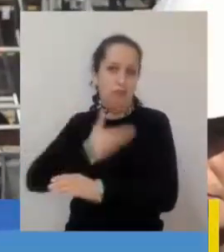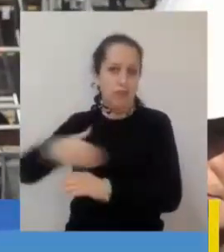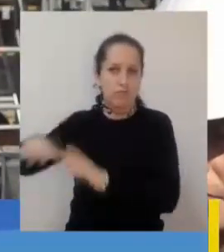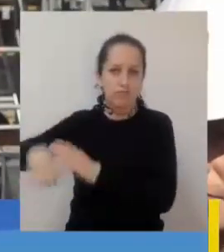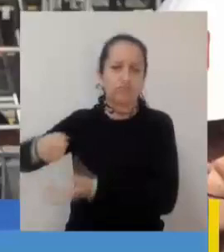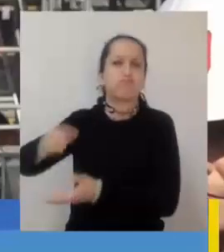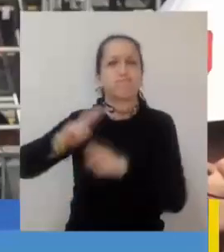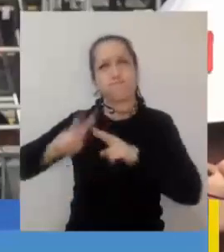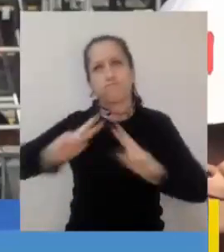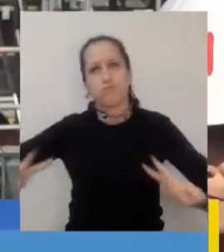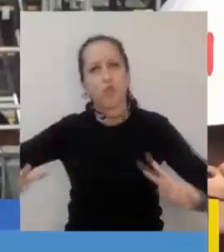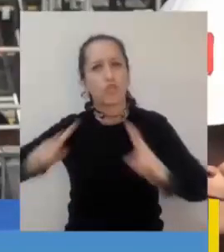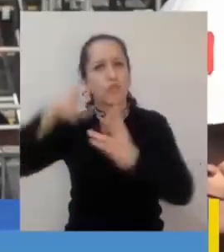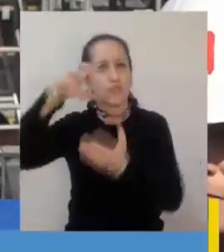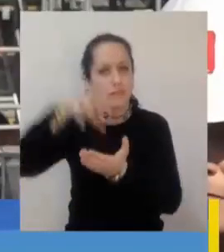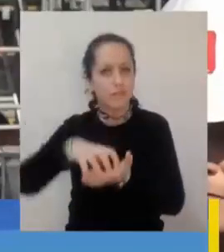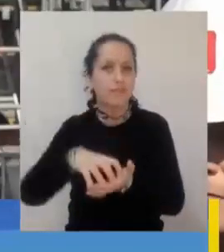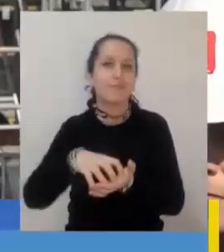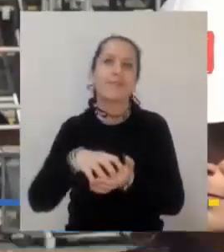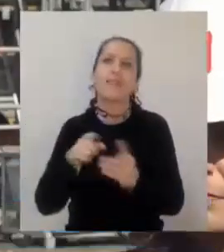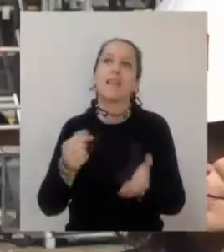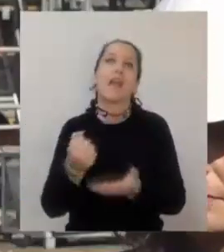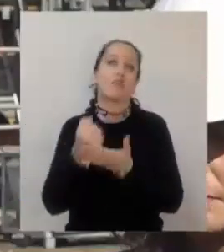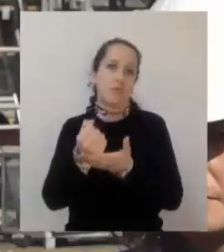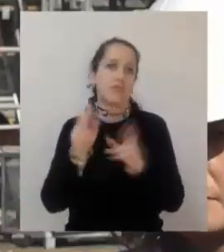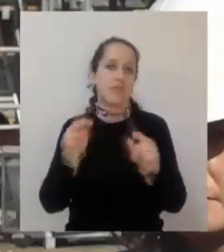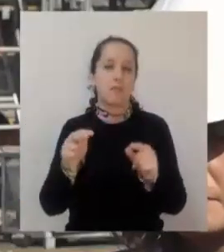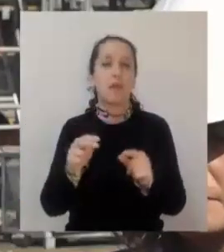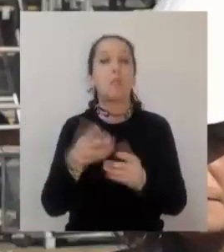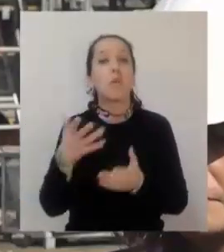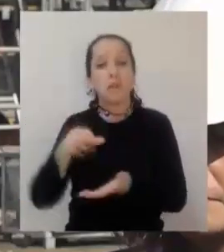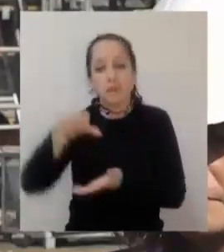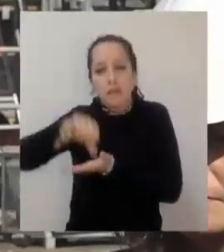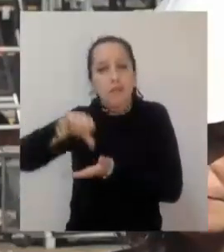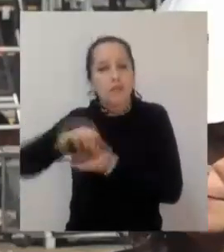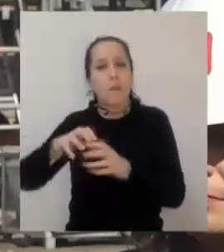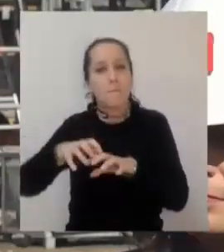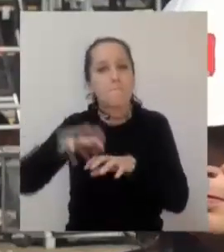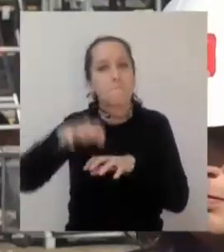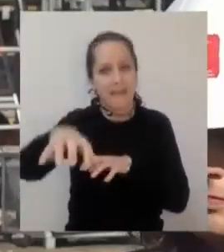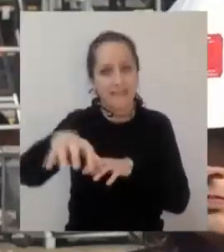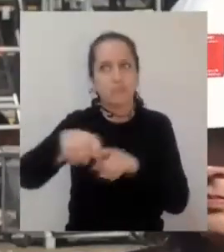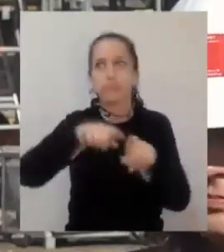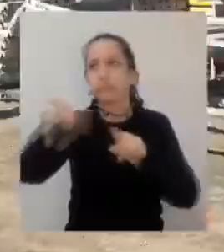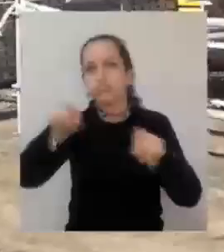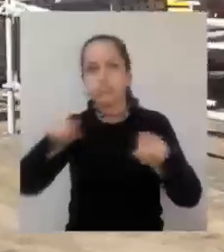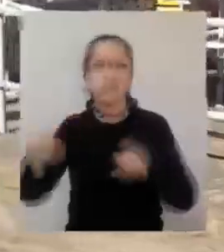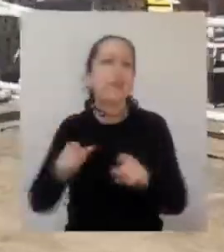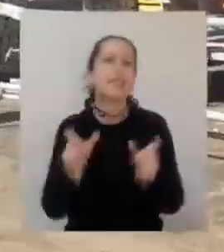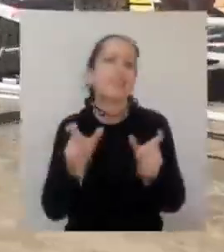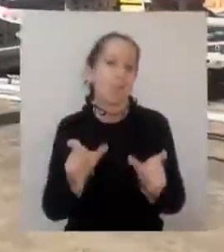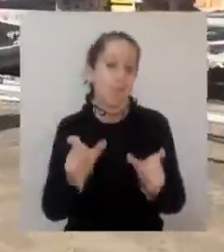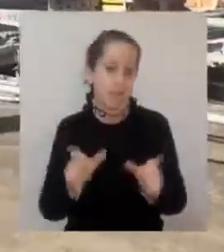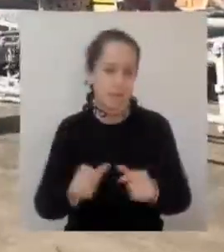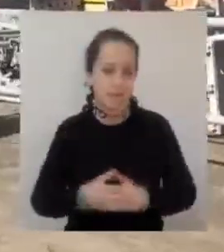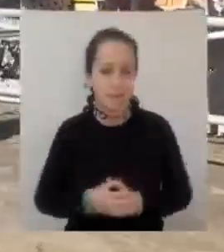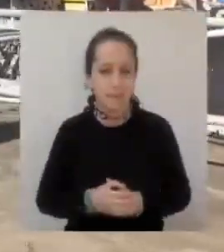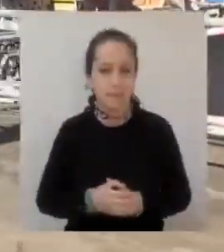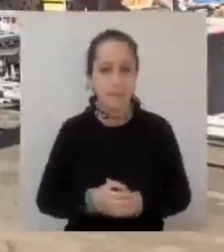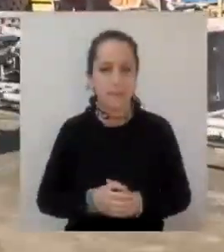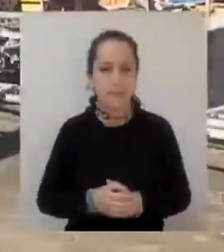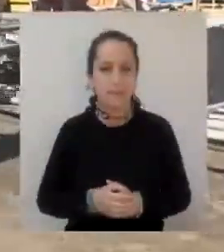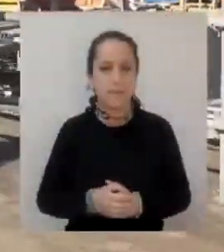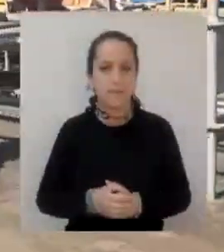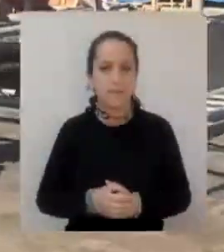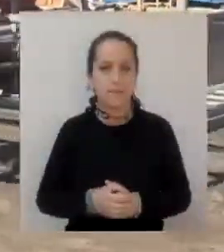potencia, además, una temática tan importante como es descentralización, pero por sobre todo el tema de seguridad. Esta es una de las grandes obras